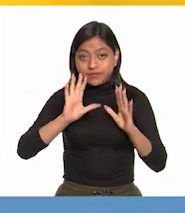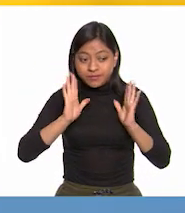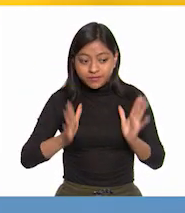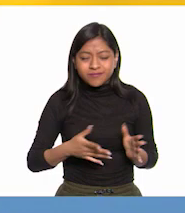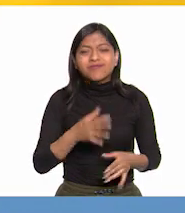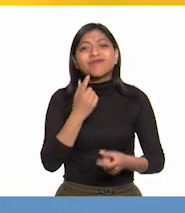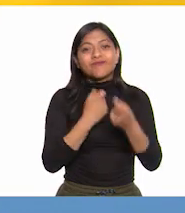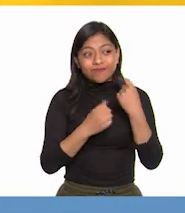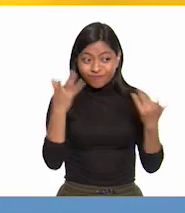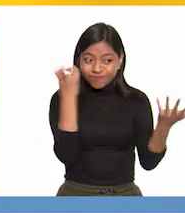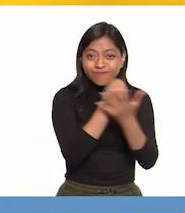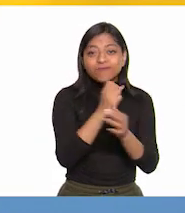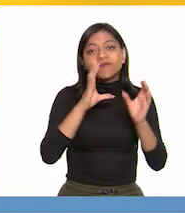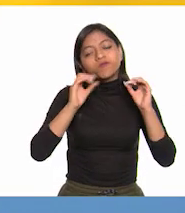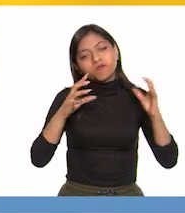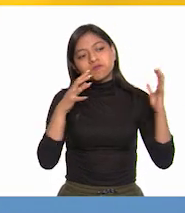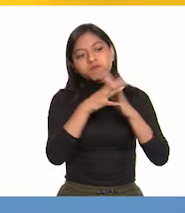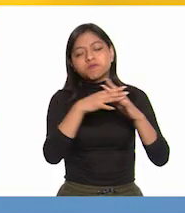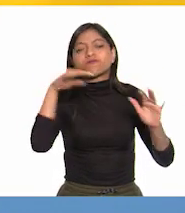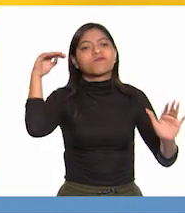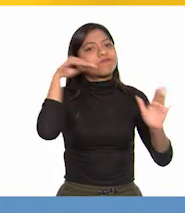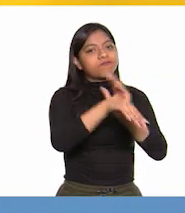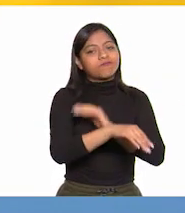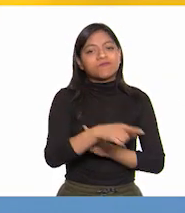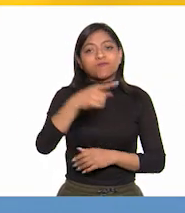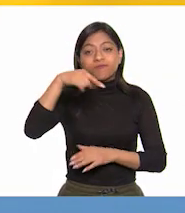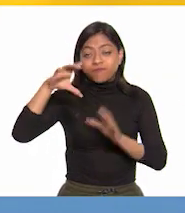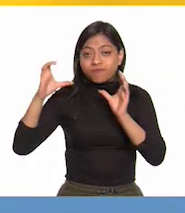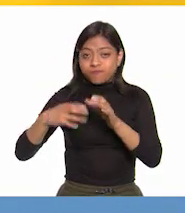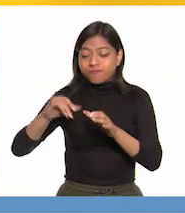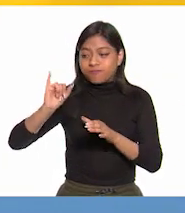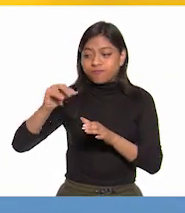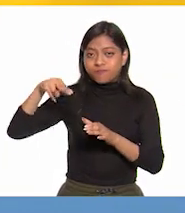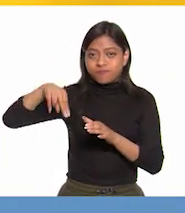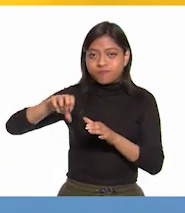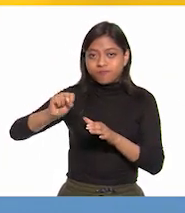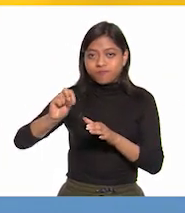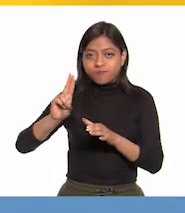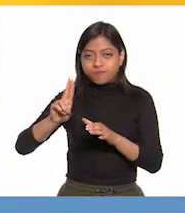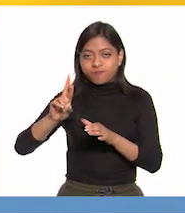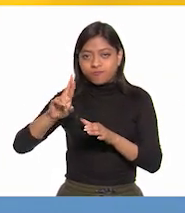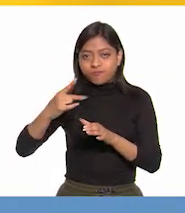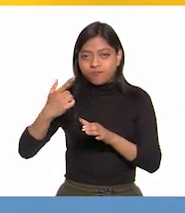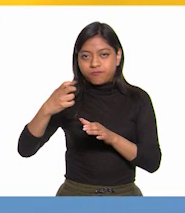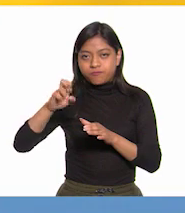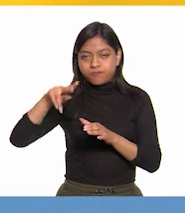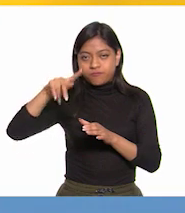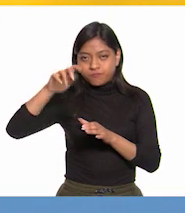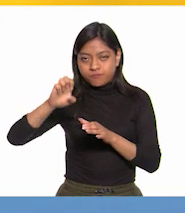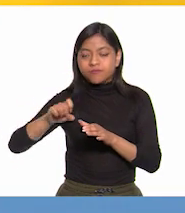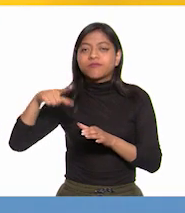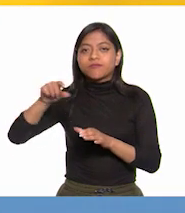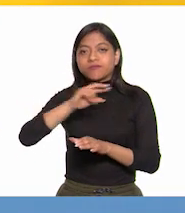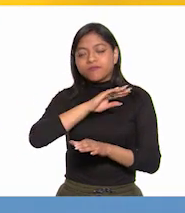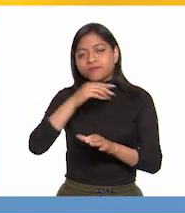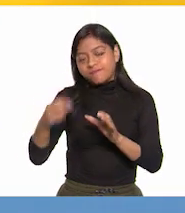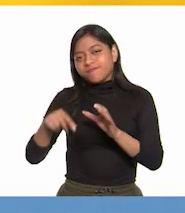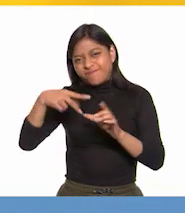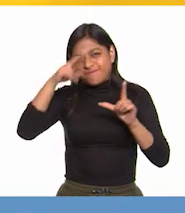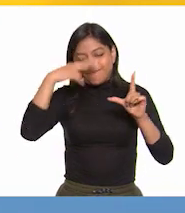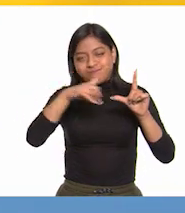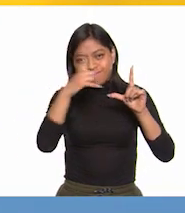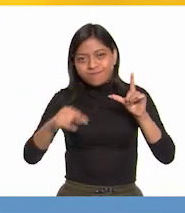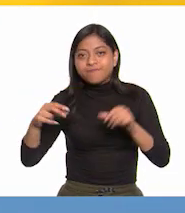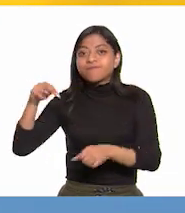y derrotas militares, el ejército insurgente comenzó a extenderse hacia el norte de la Nueva España. Sin embargo,